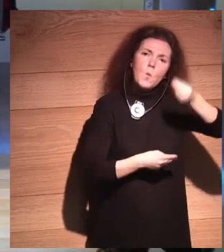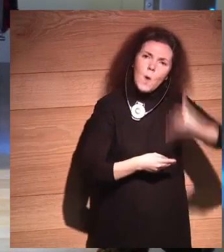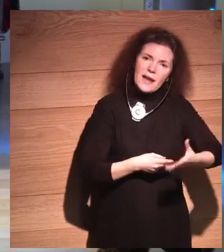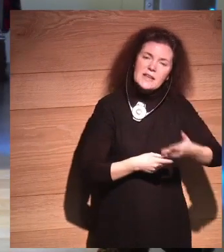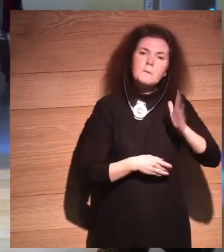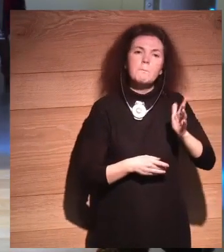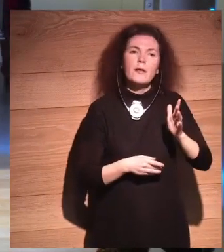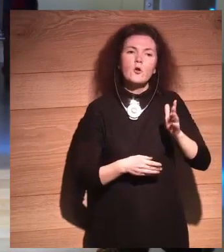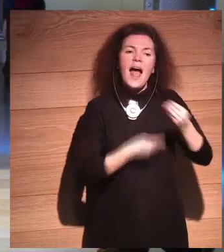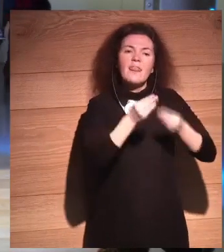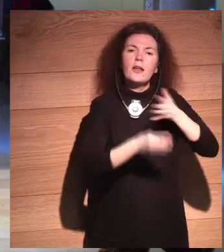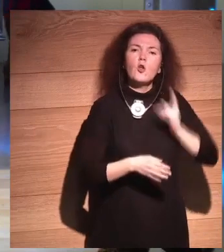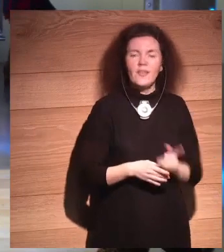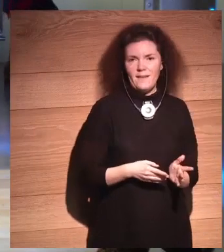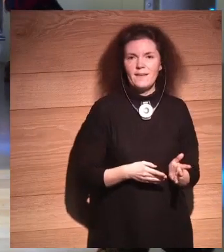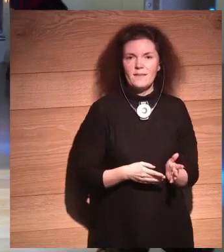pero no las quiere hacer.